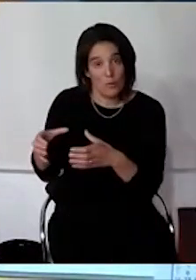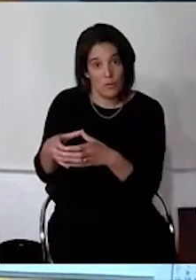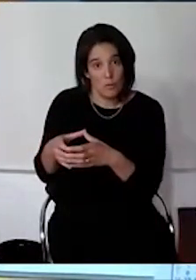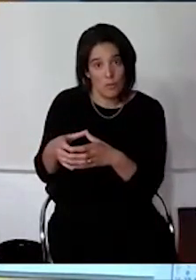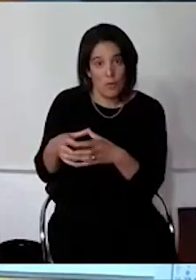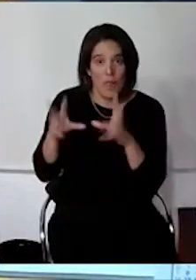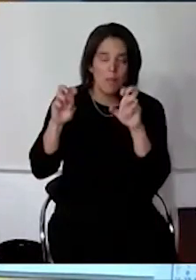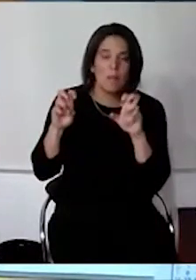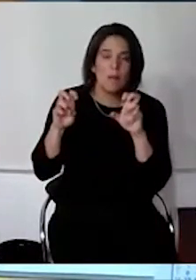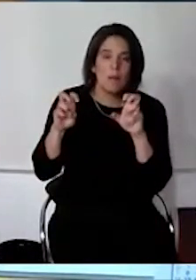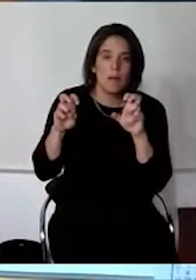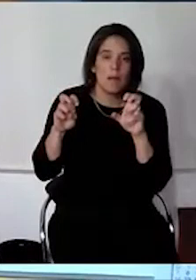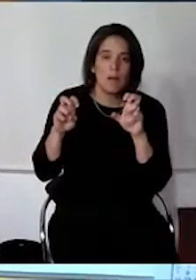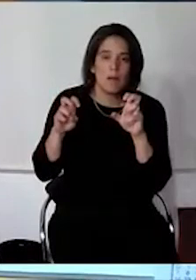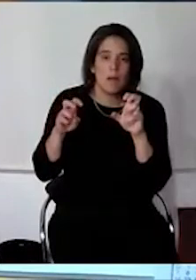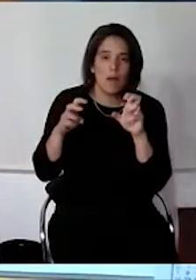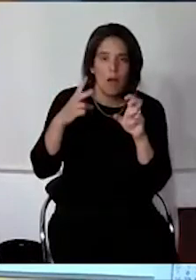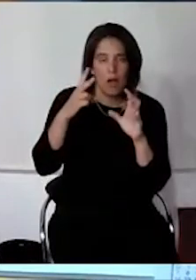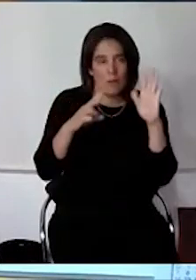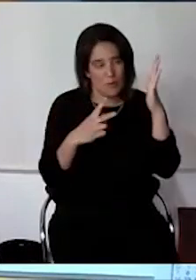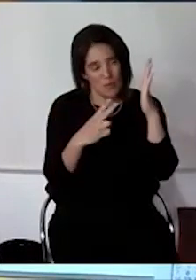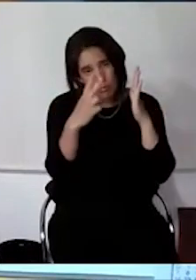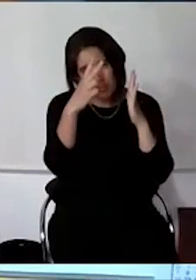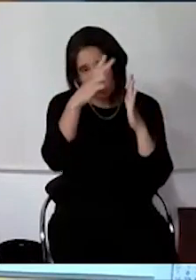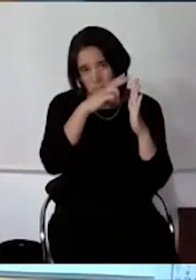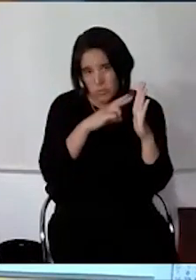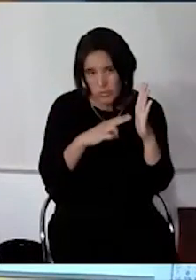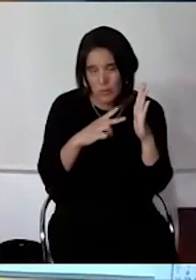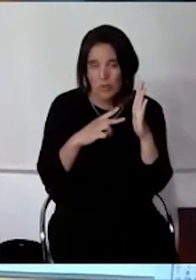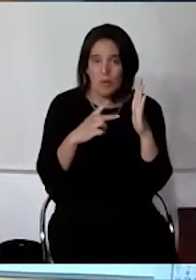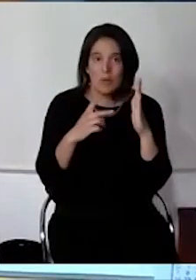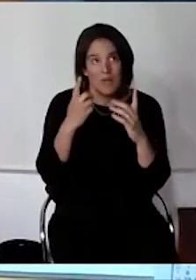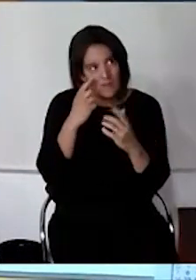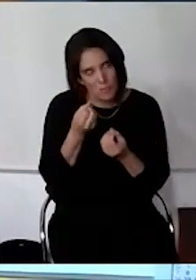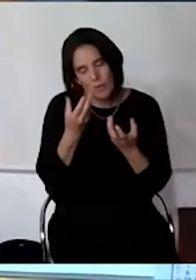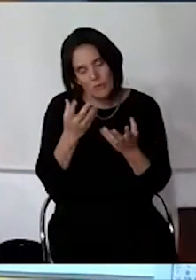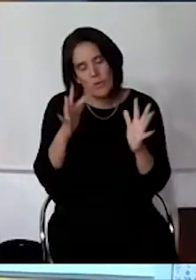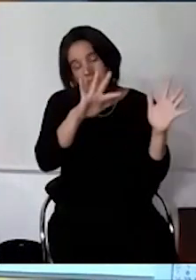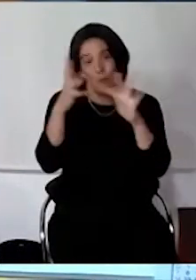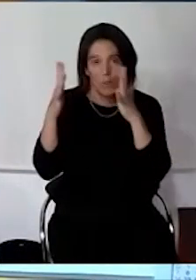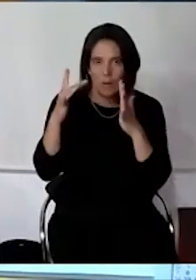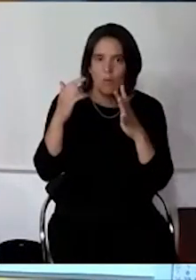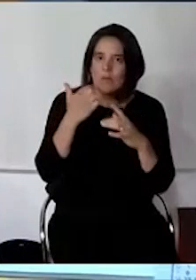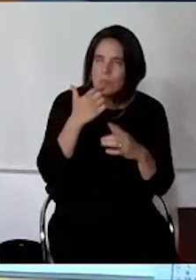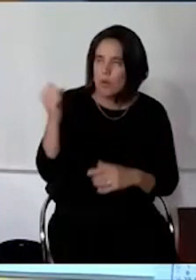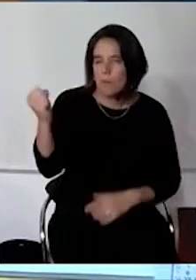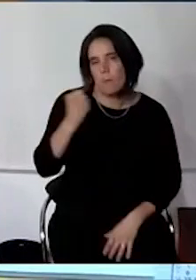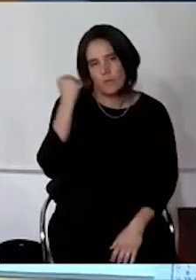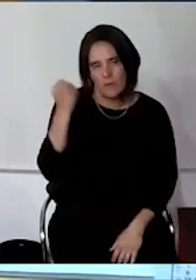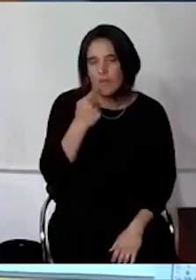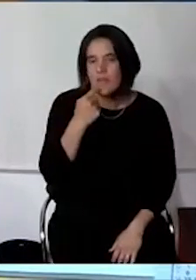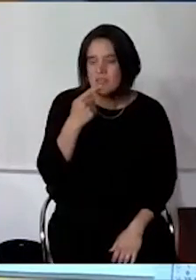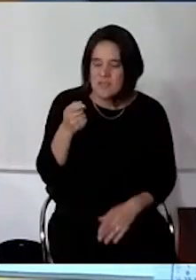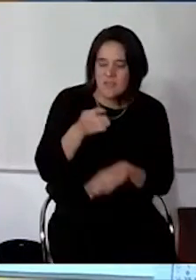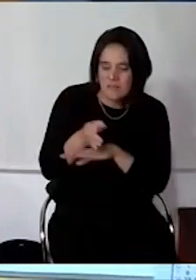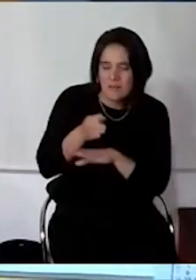poda responsable. Y bueno, ahora después de todo este temporal nos damos cuenta de lo importante que es